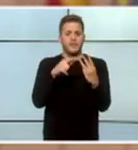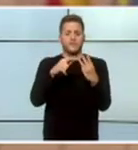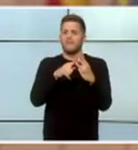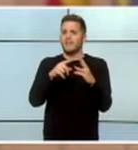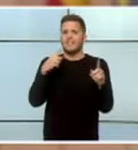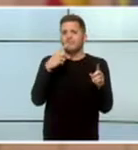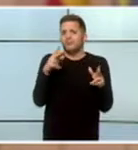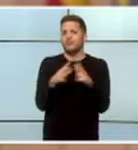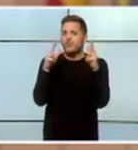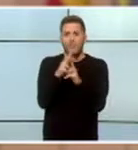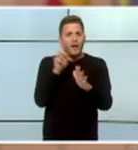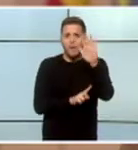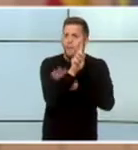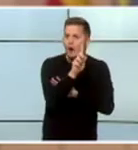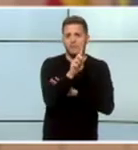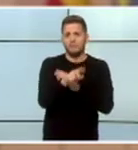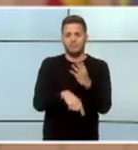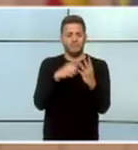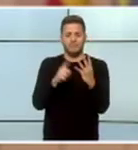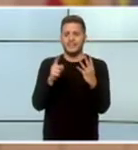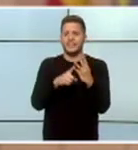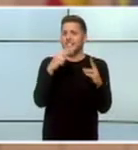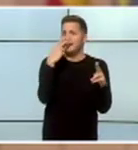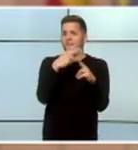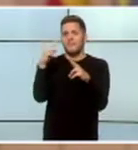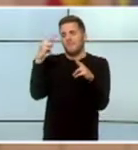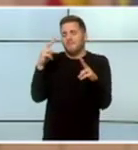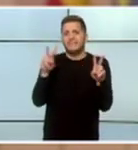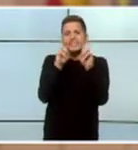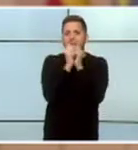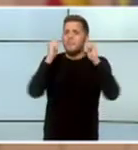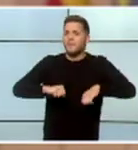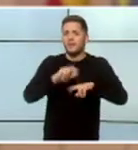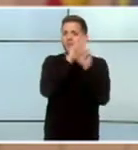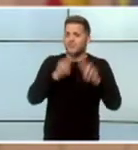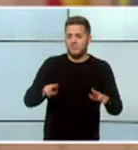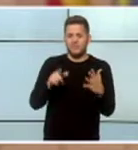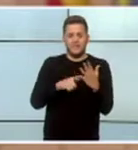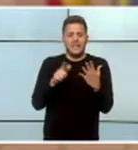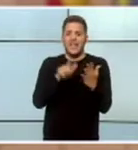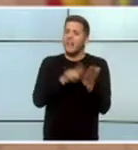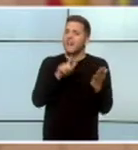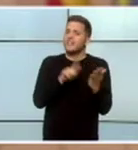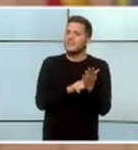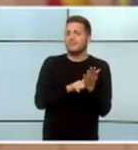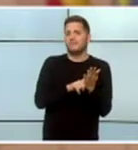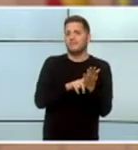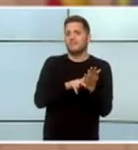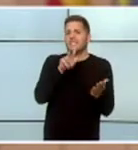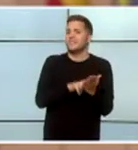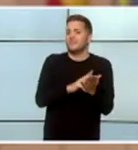sociales... ...en planteamientos internacionales... ...en el avance del español... ...en nuestra cultura... ...en nuestra